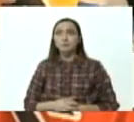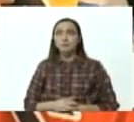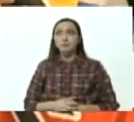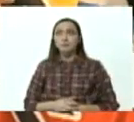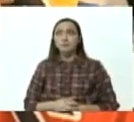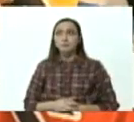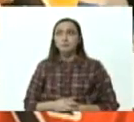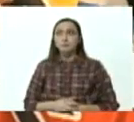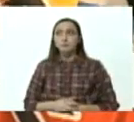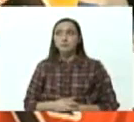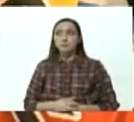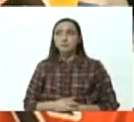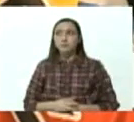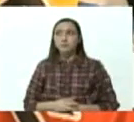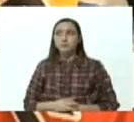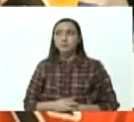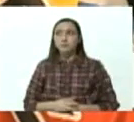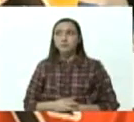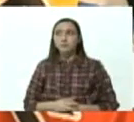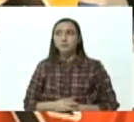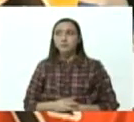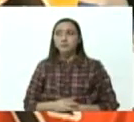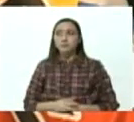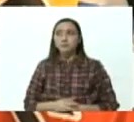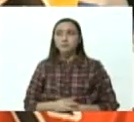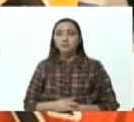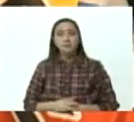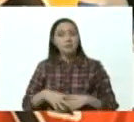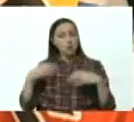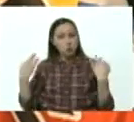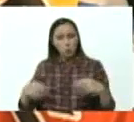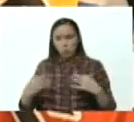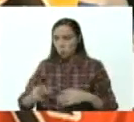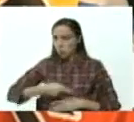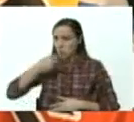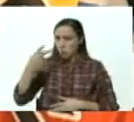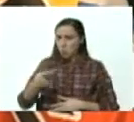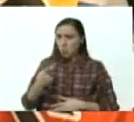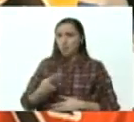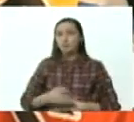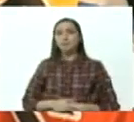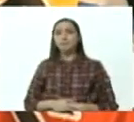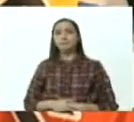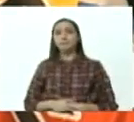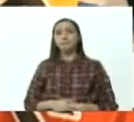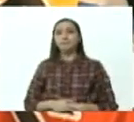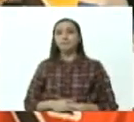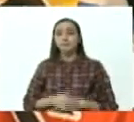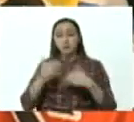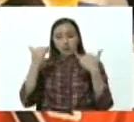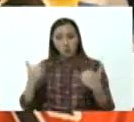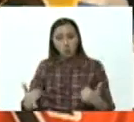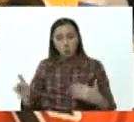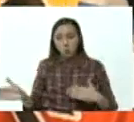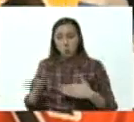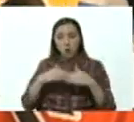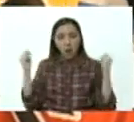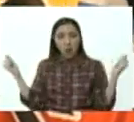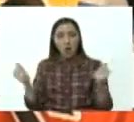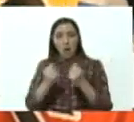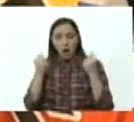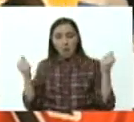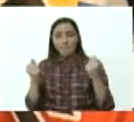con las tensiones normales de la política pero hoy que cierra la campaña electoral